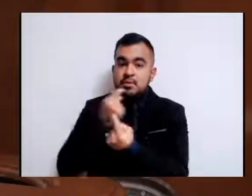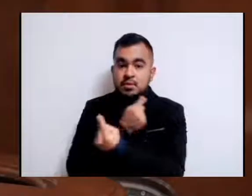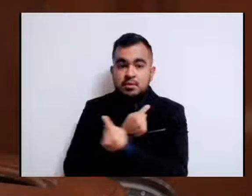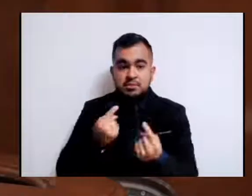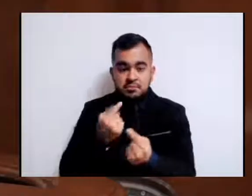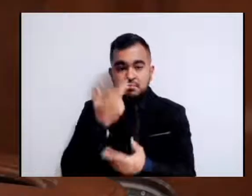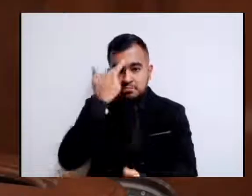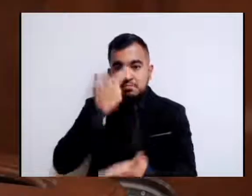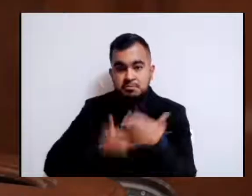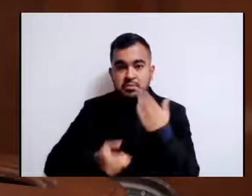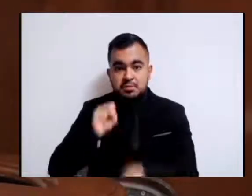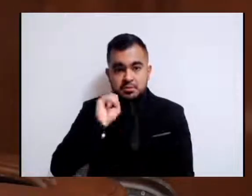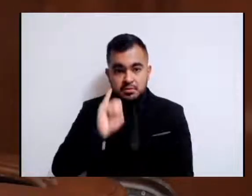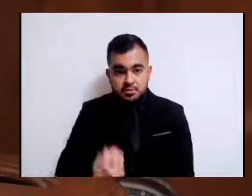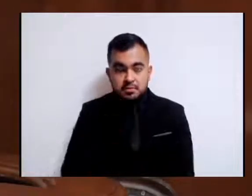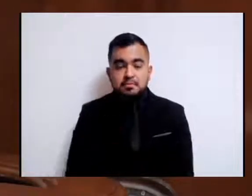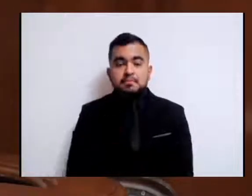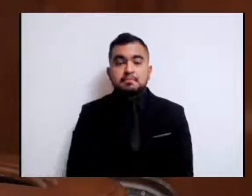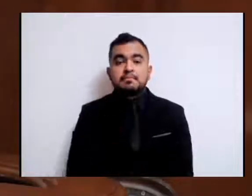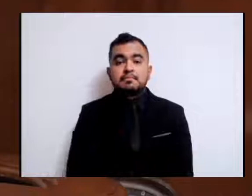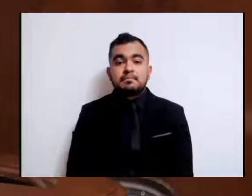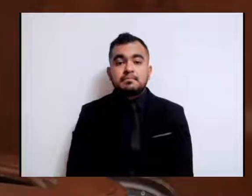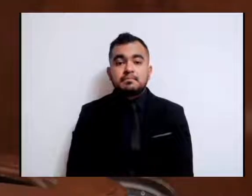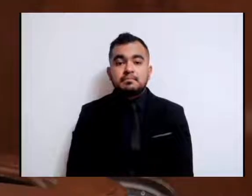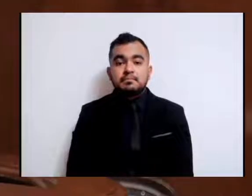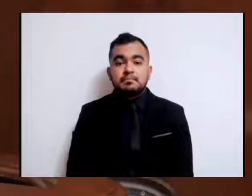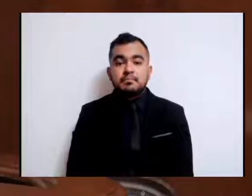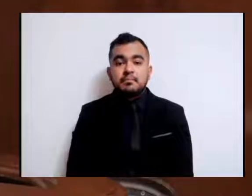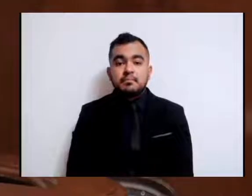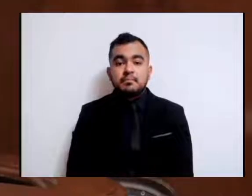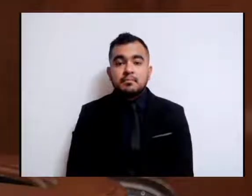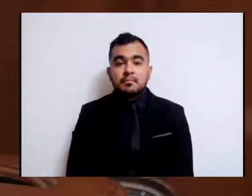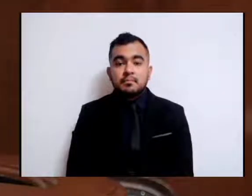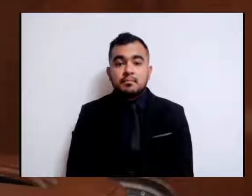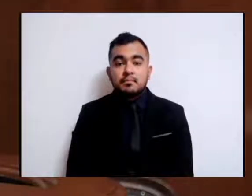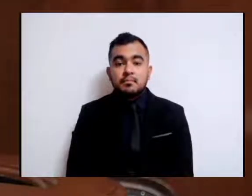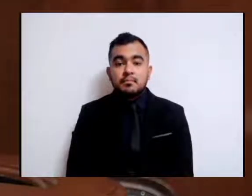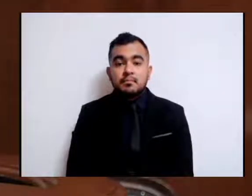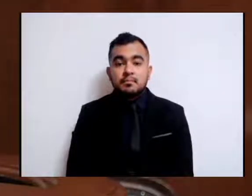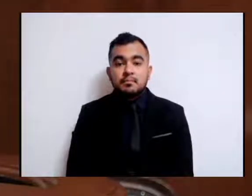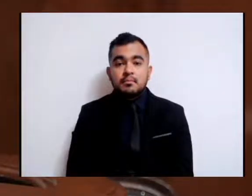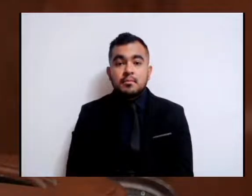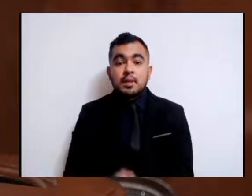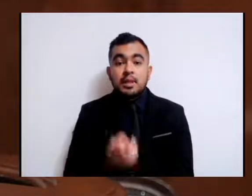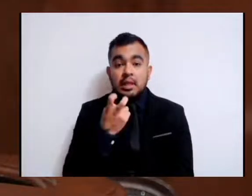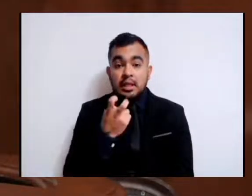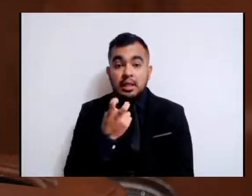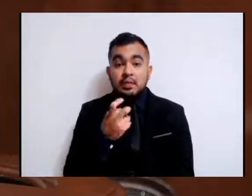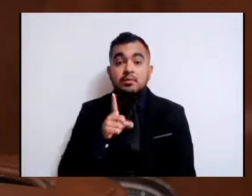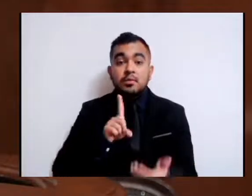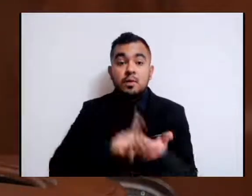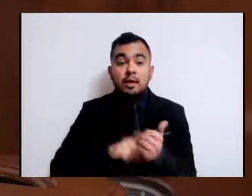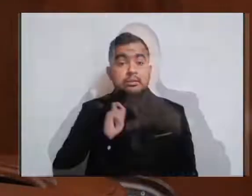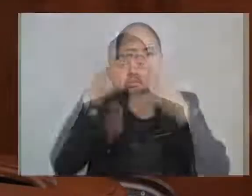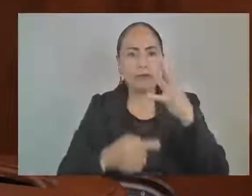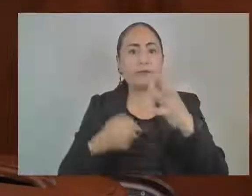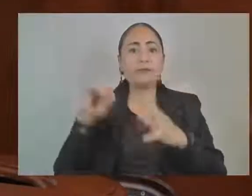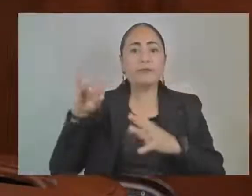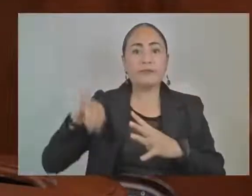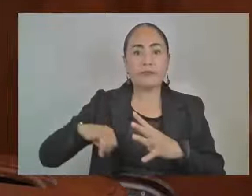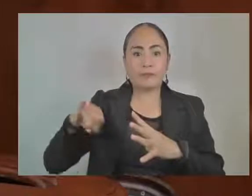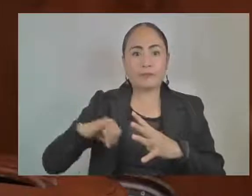En virtud de que los alimentos son considerados de orden público e interés social, cuya